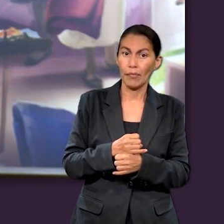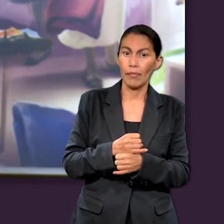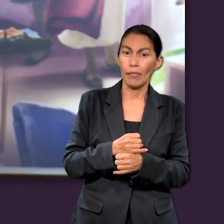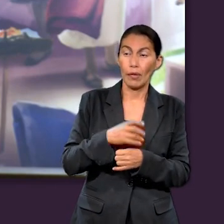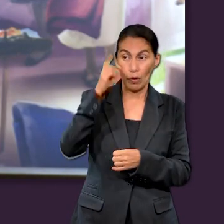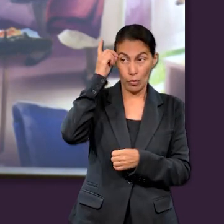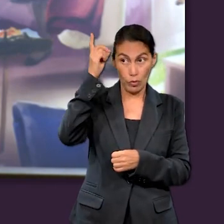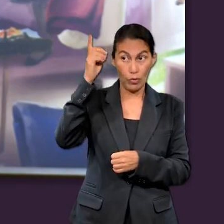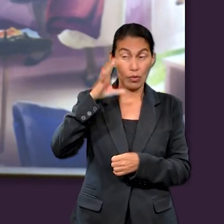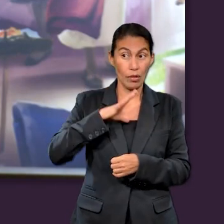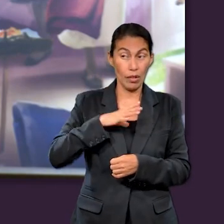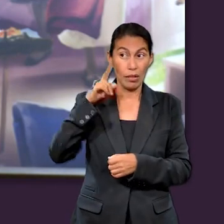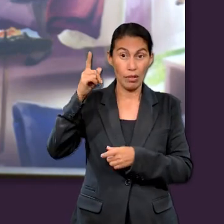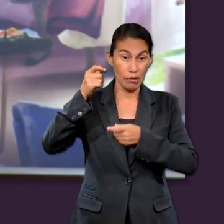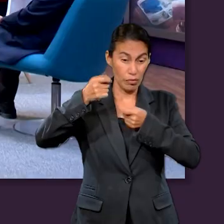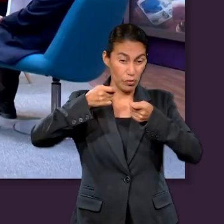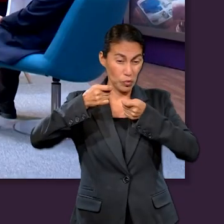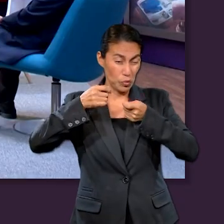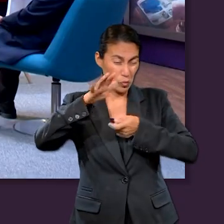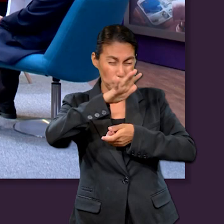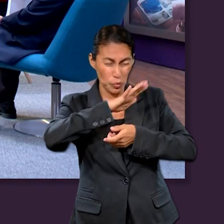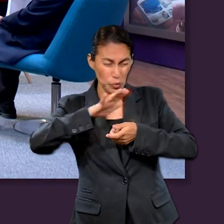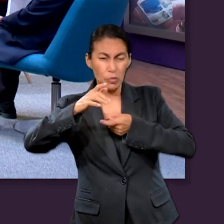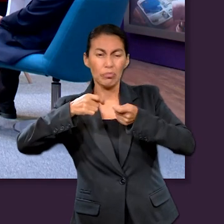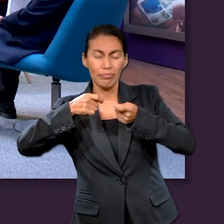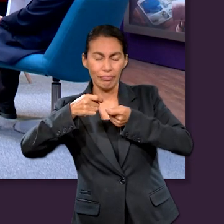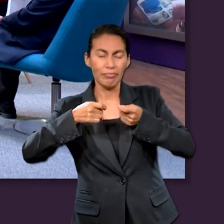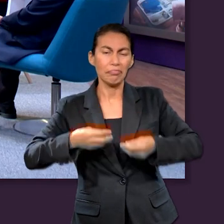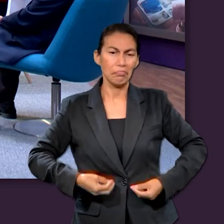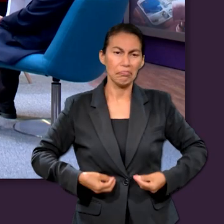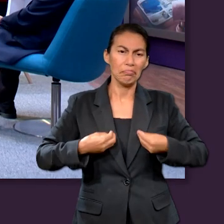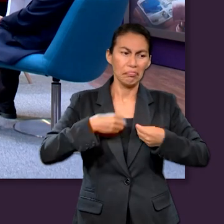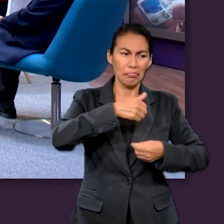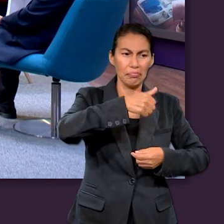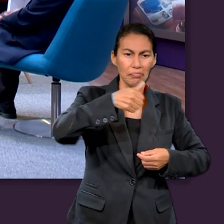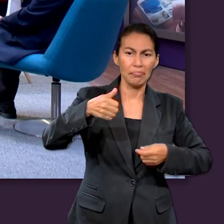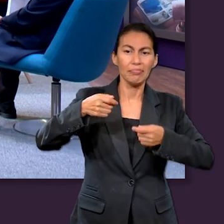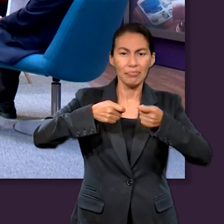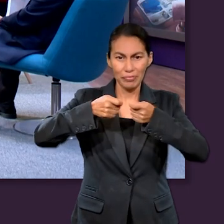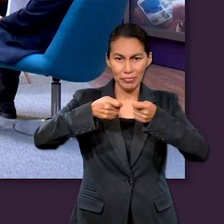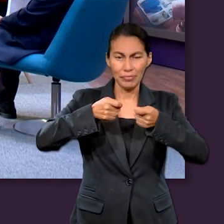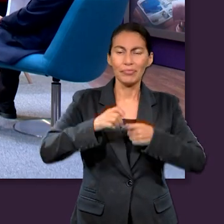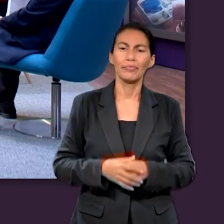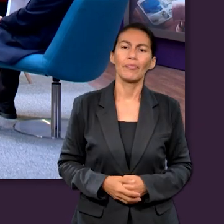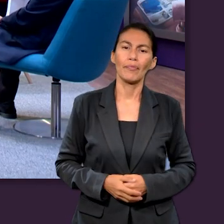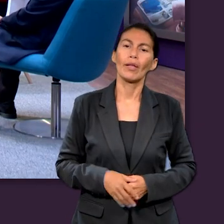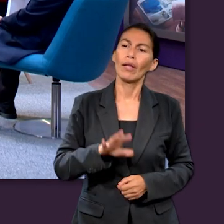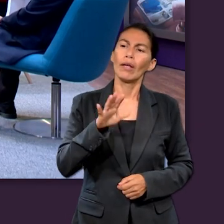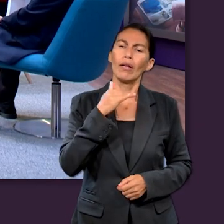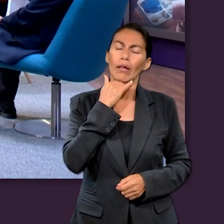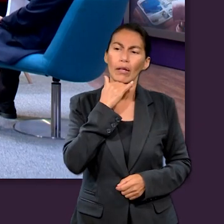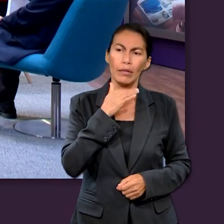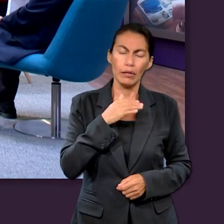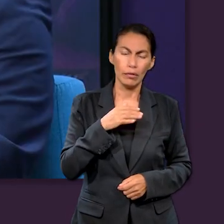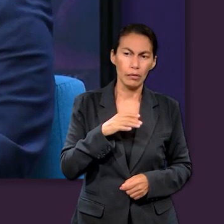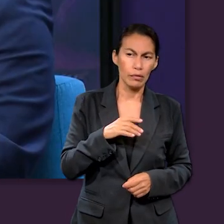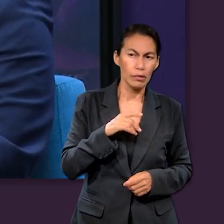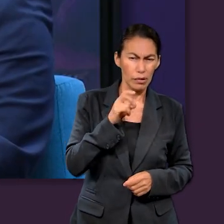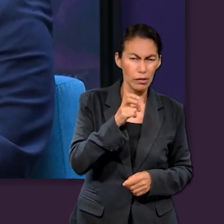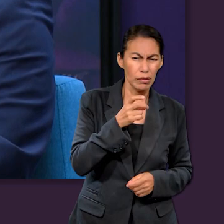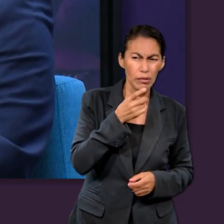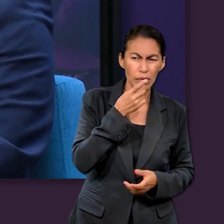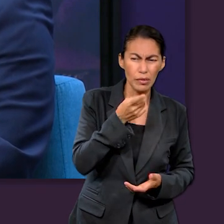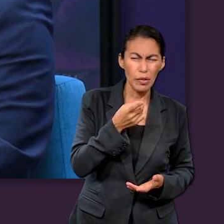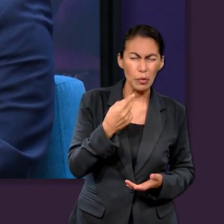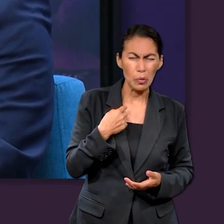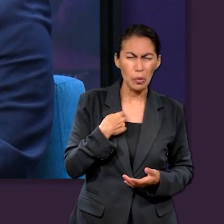propósito o hay un Dios que tiene el control de nuestras vidas también. Perdón, y hablando de eso, a mí